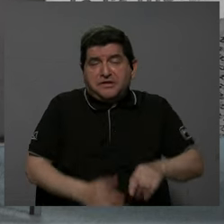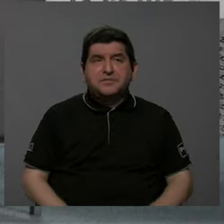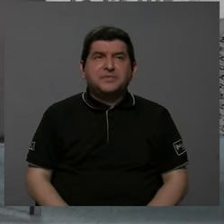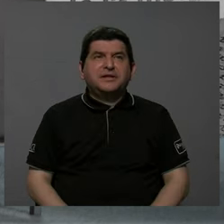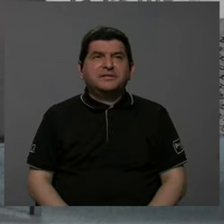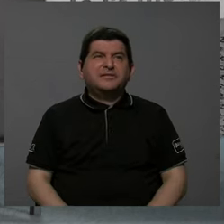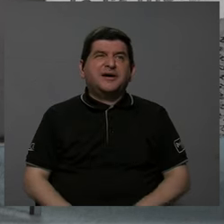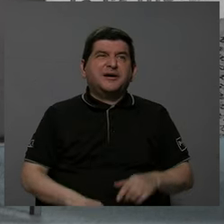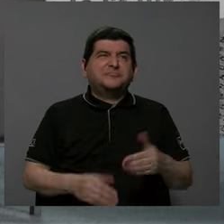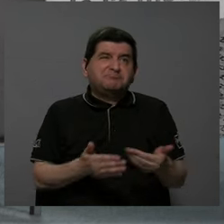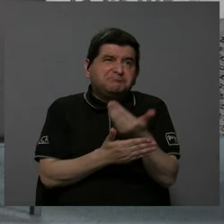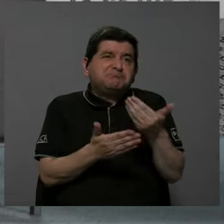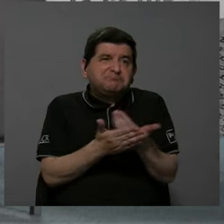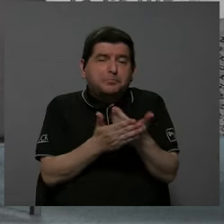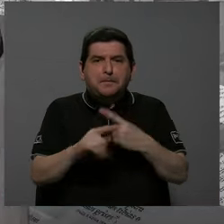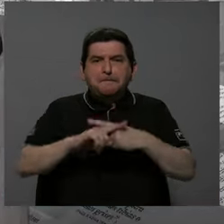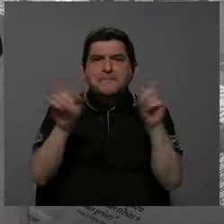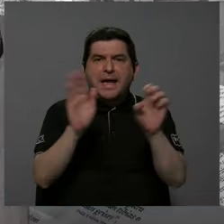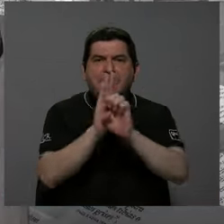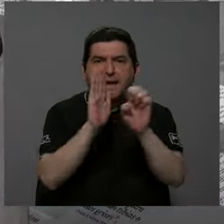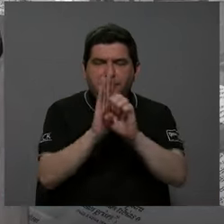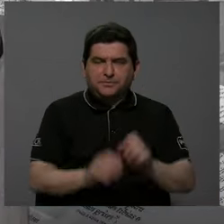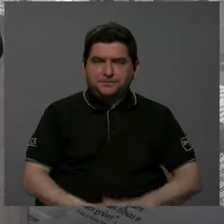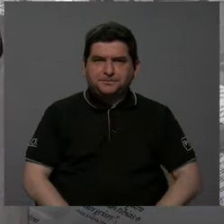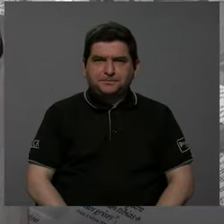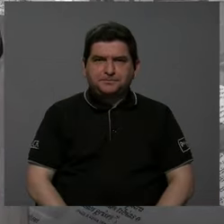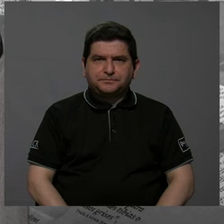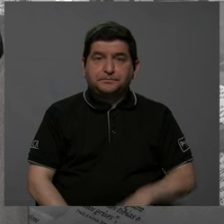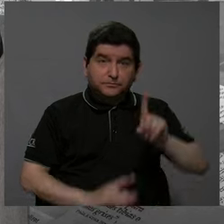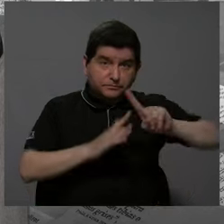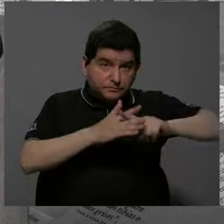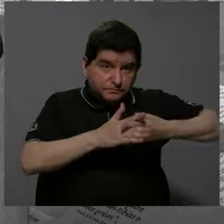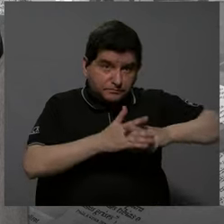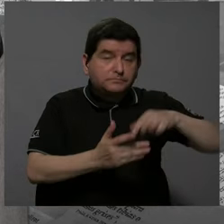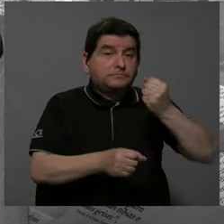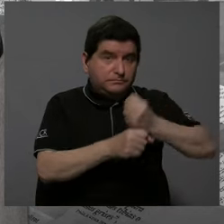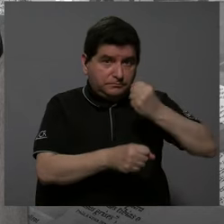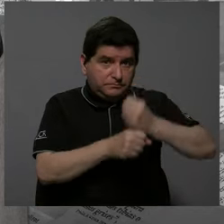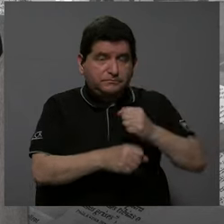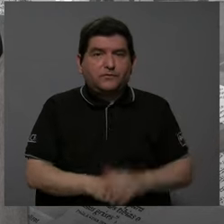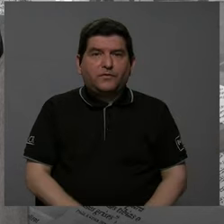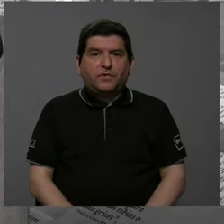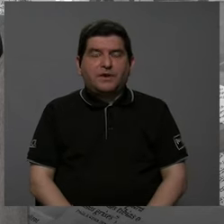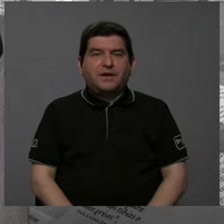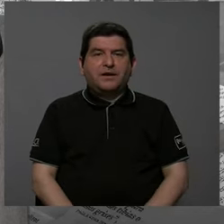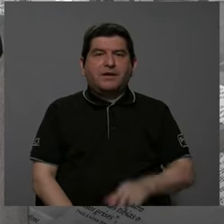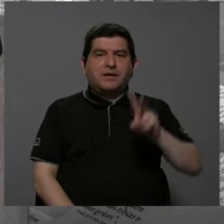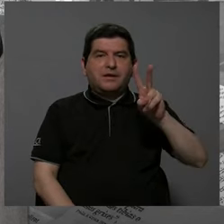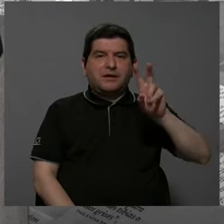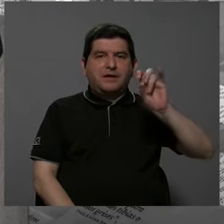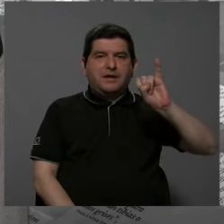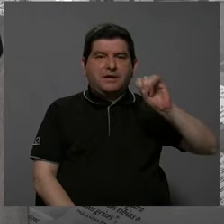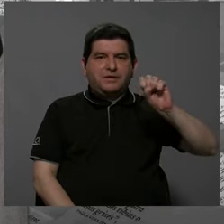relativamente reciente. Pero, por ejemplo, hay una herramienta que se trabajó que se llama visor